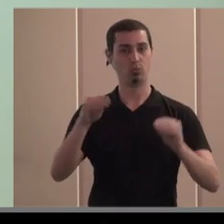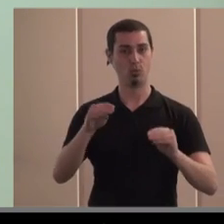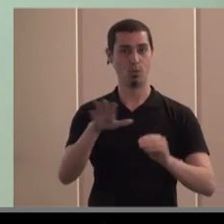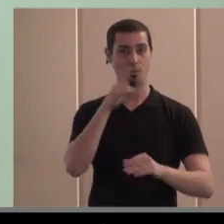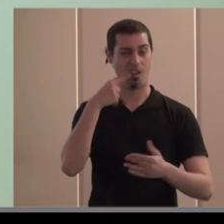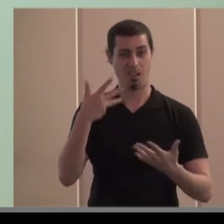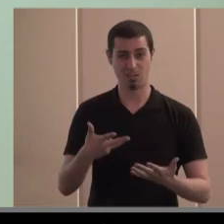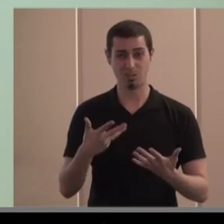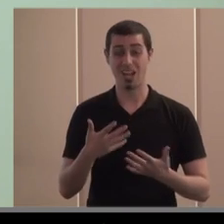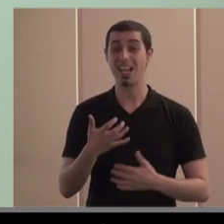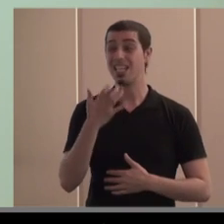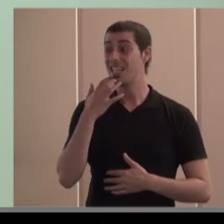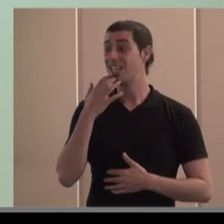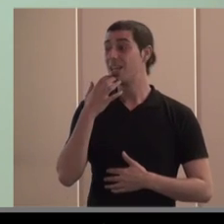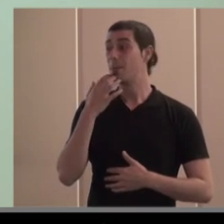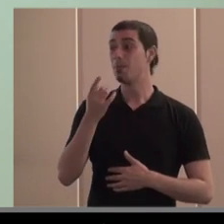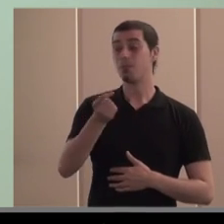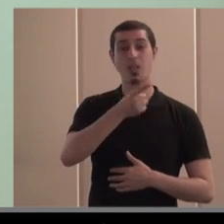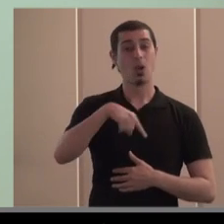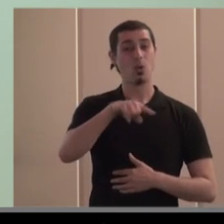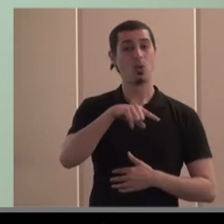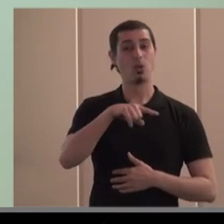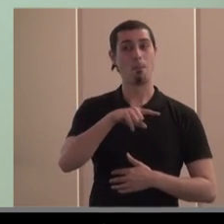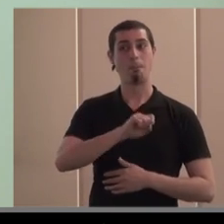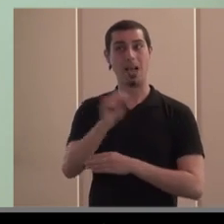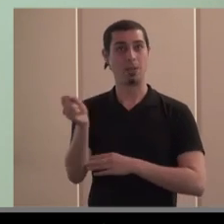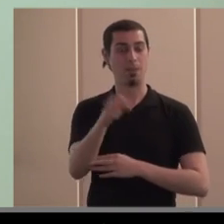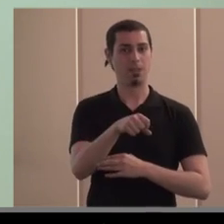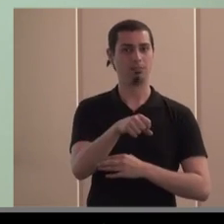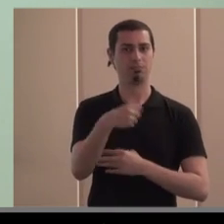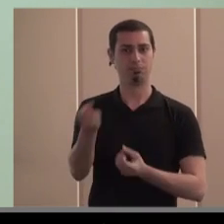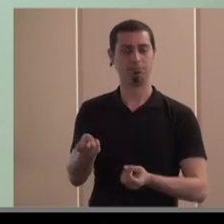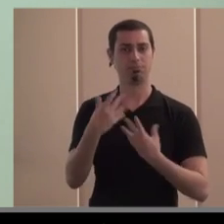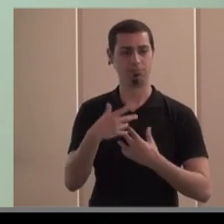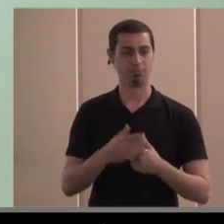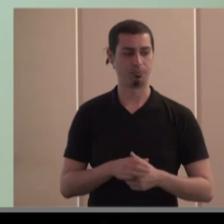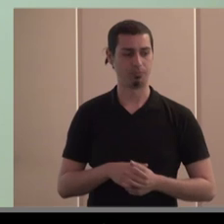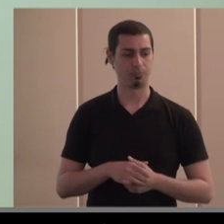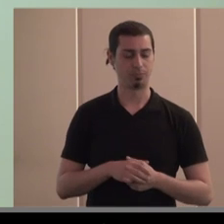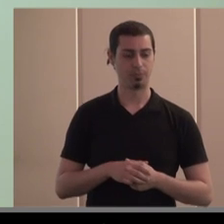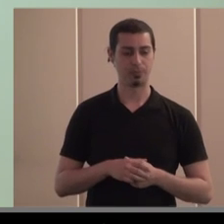actualidad y aquí algunos sin duda más que otros nos han llevado